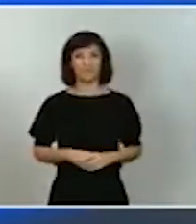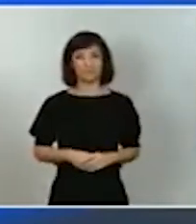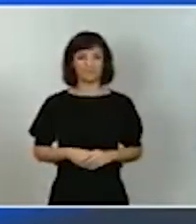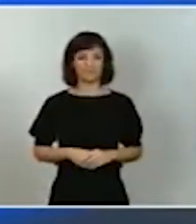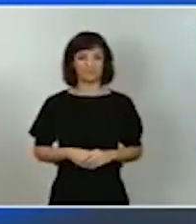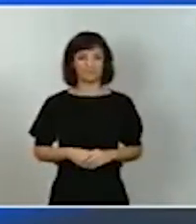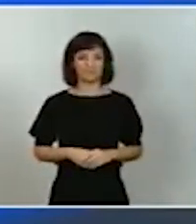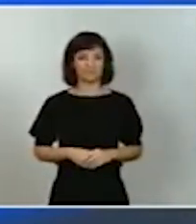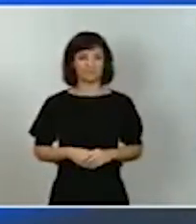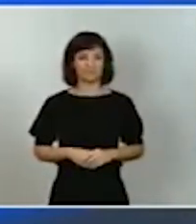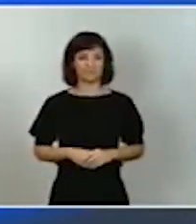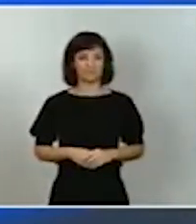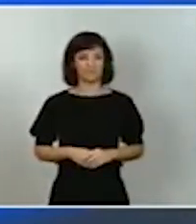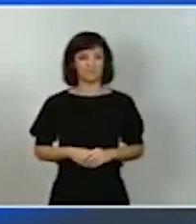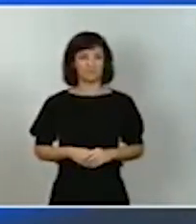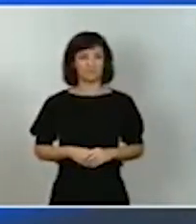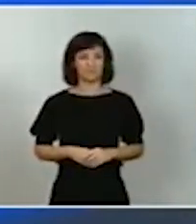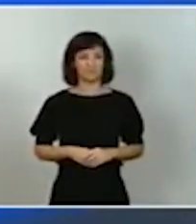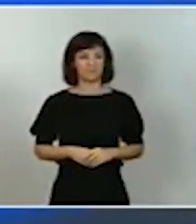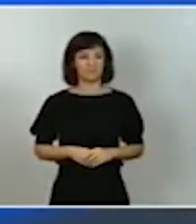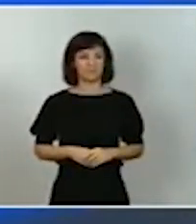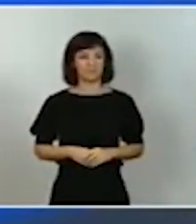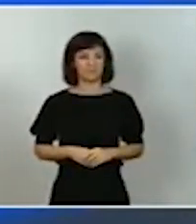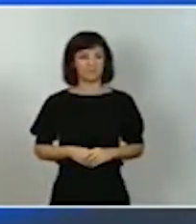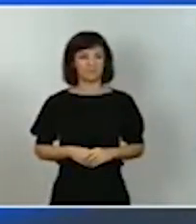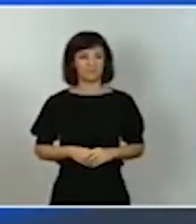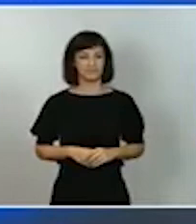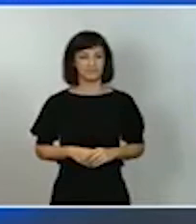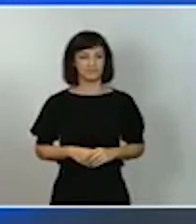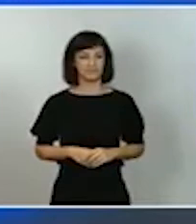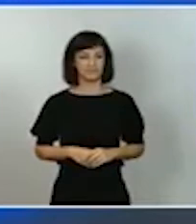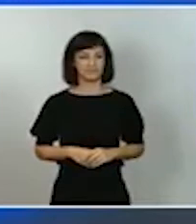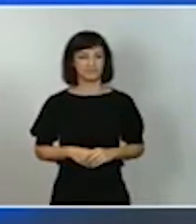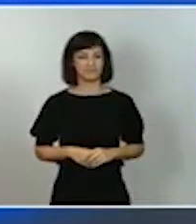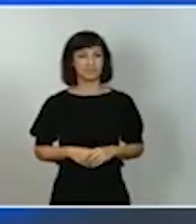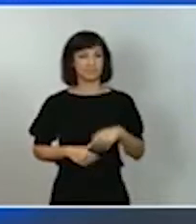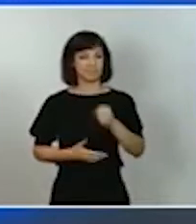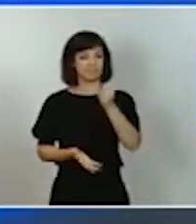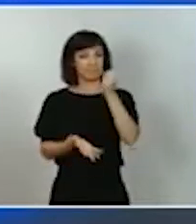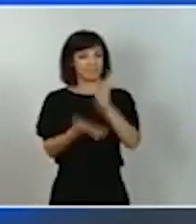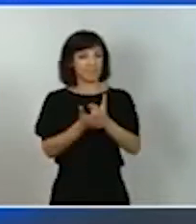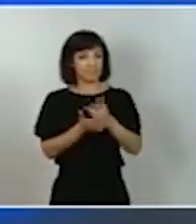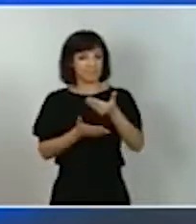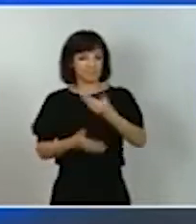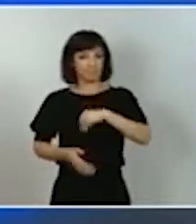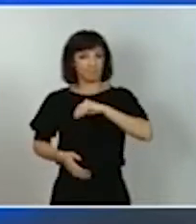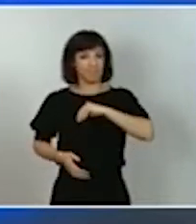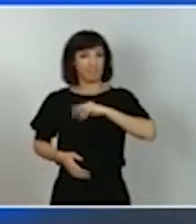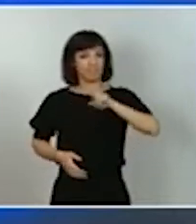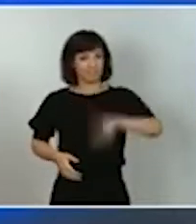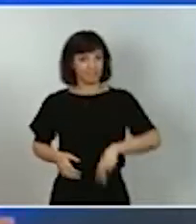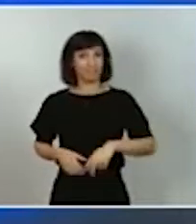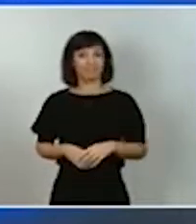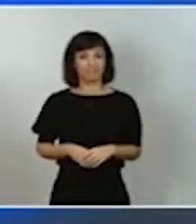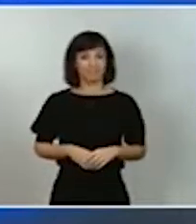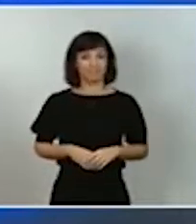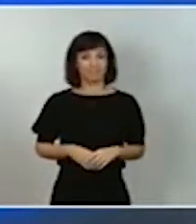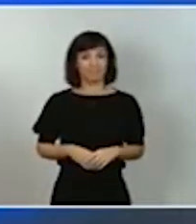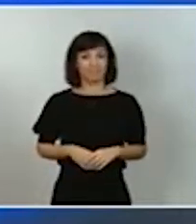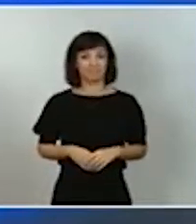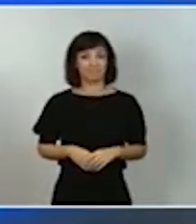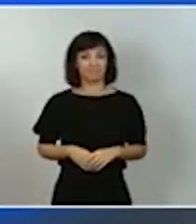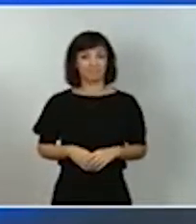Ese, queridos amigas, queridas amigas, es el desafío que tenemos para nuestro país. Casi nunca, casi nunca